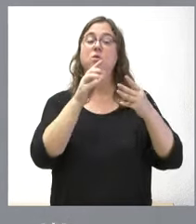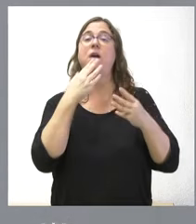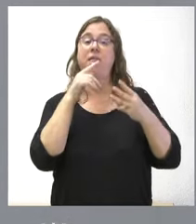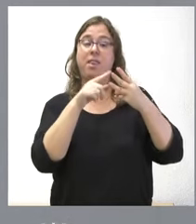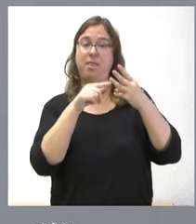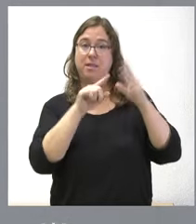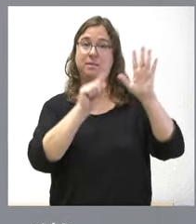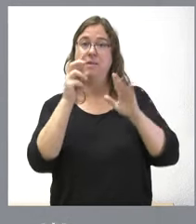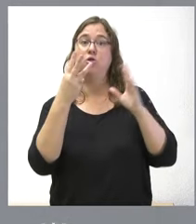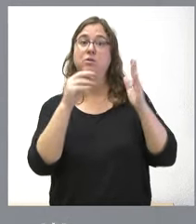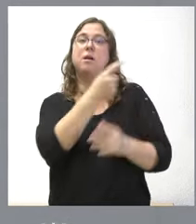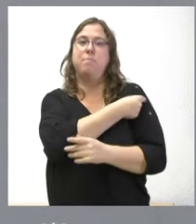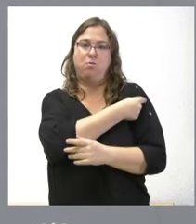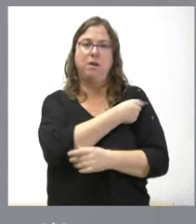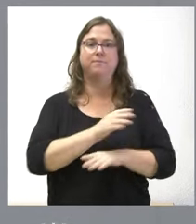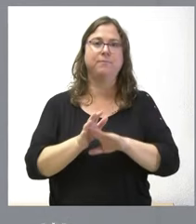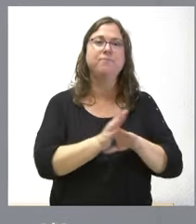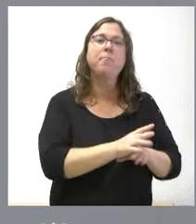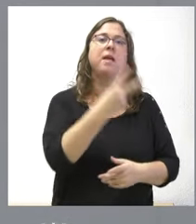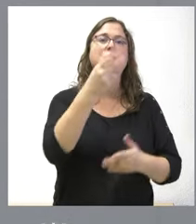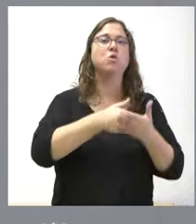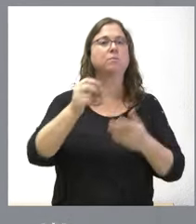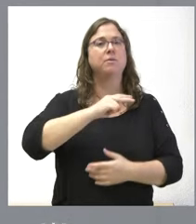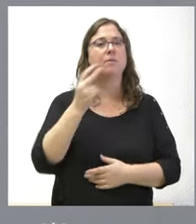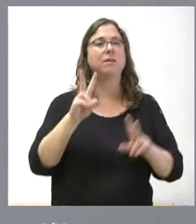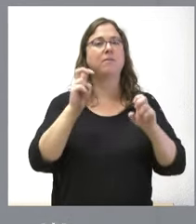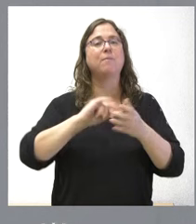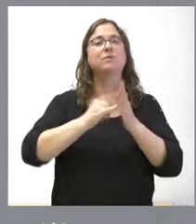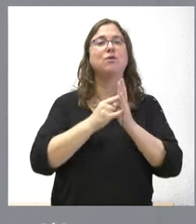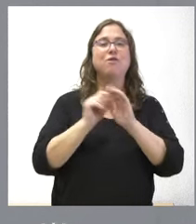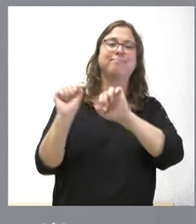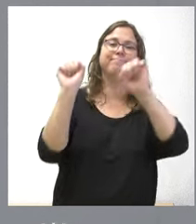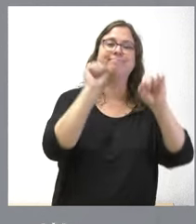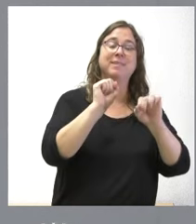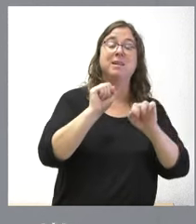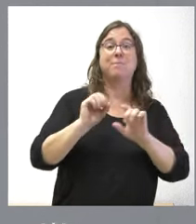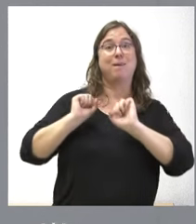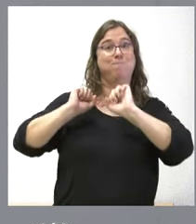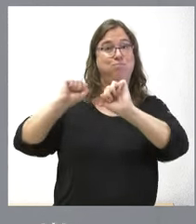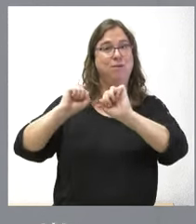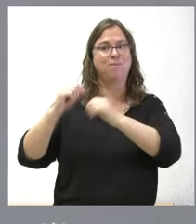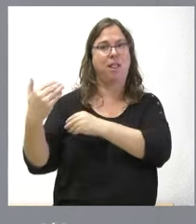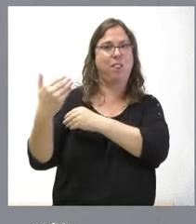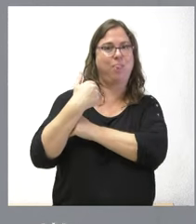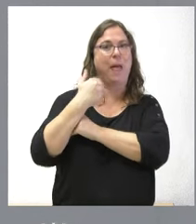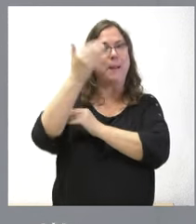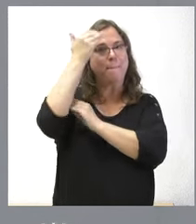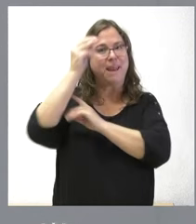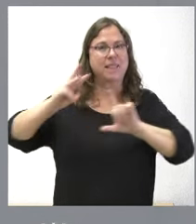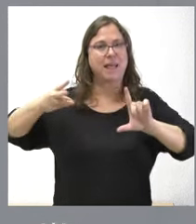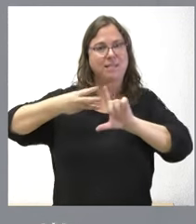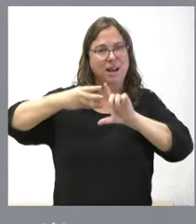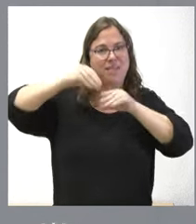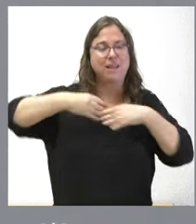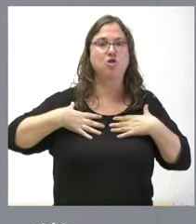vacunar. Dos millones de euros para soluciones de protección avanzada ante ciberataques en la red del SACIL. También